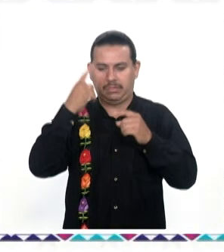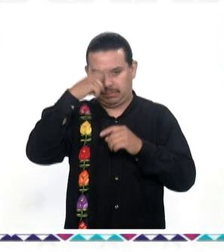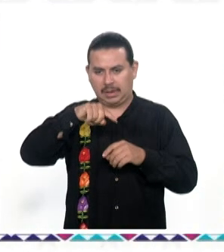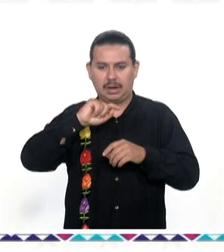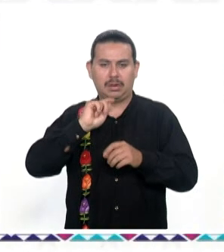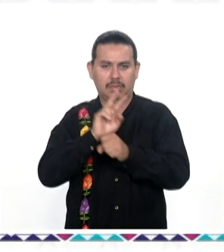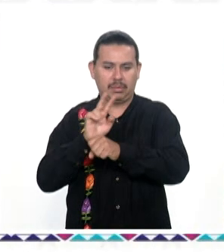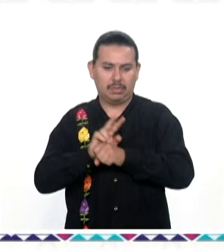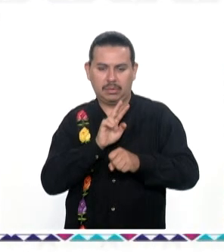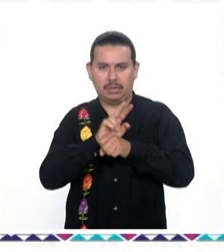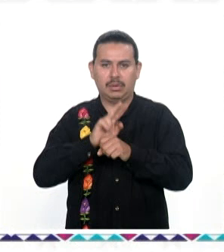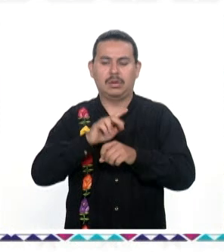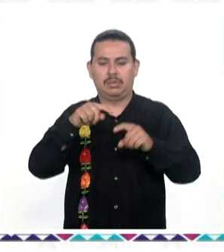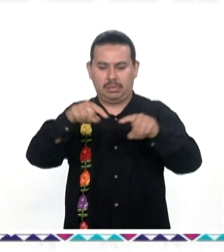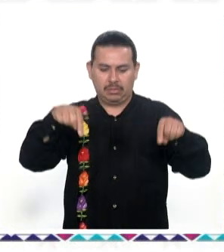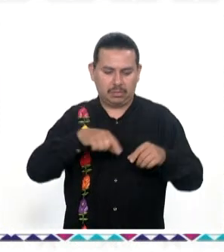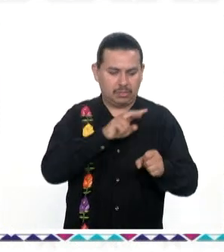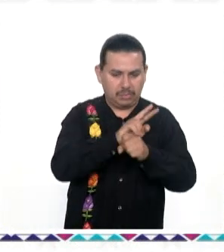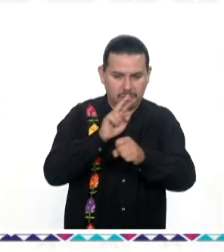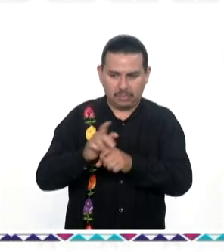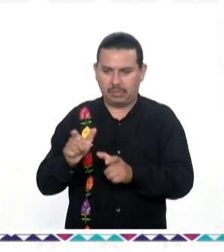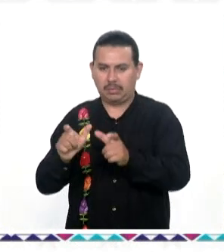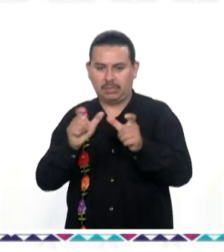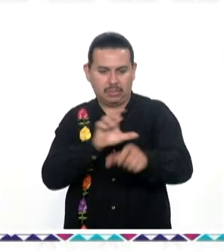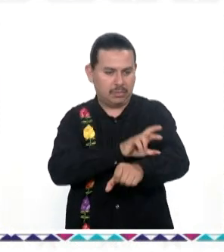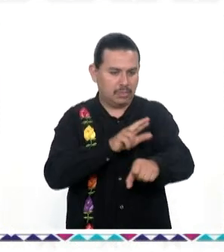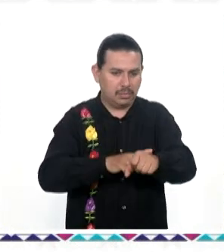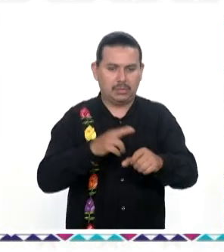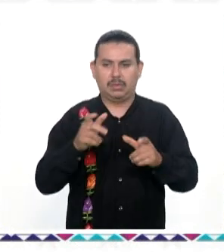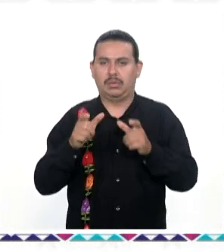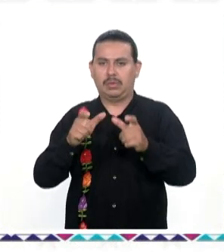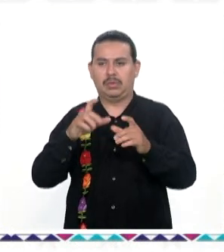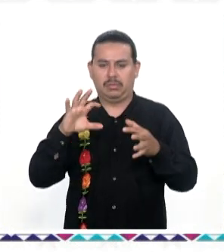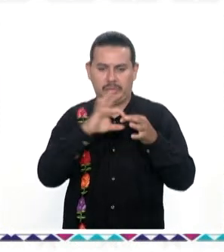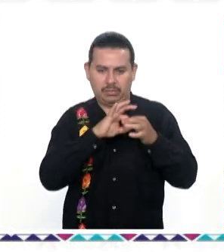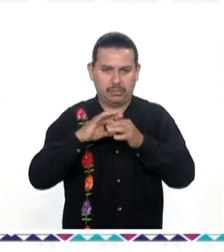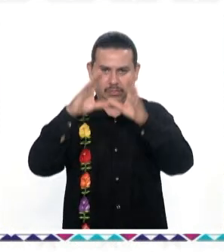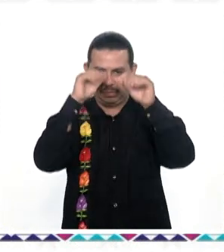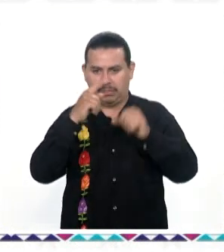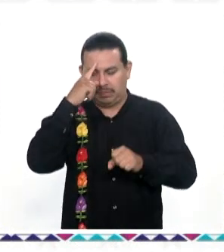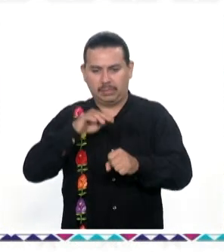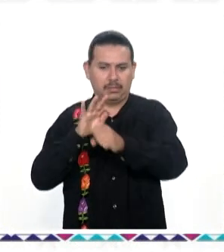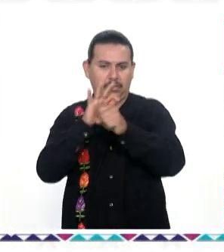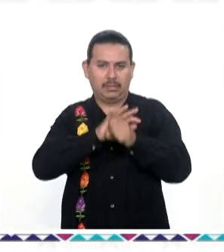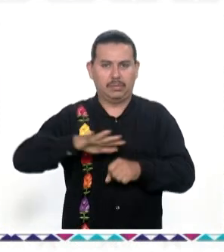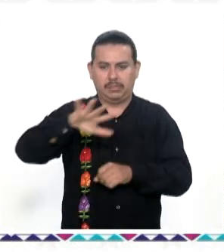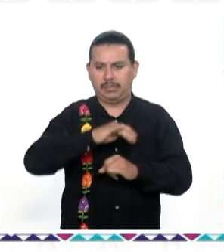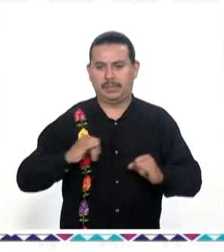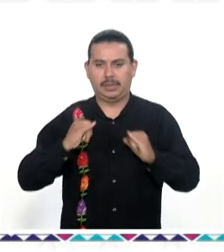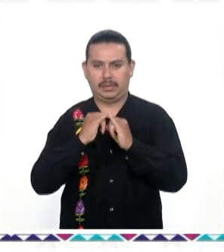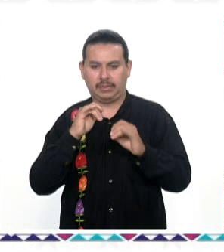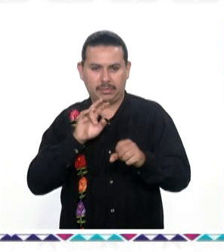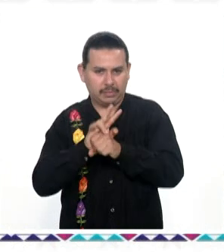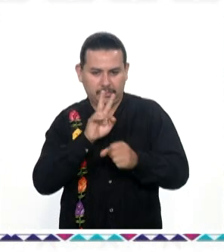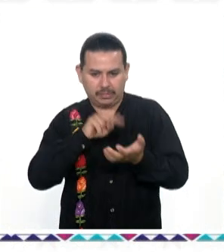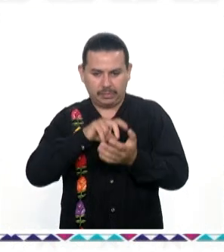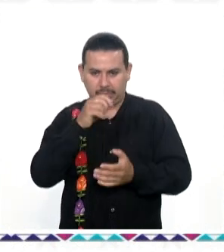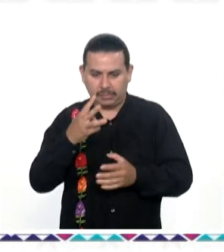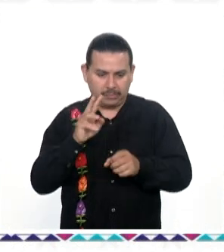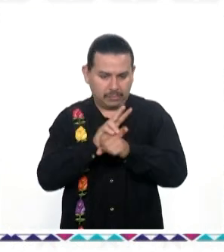operativos Zonas Cuadrantes Operativo Coordinado Operación Conjunta Fortalecimiento Institucional Cuenca 2023